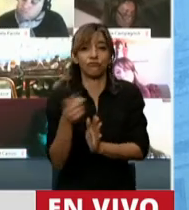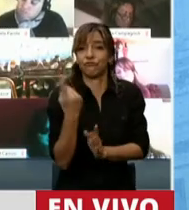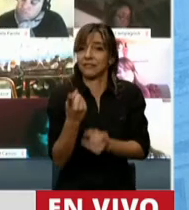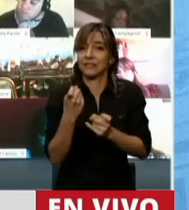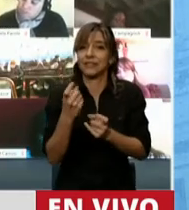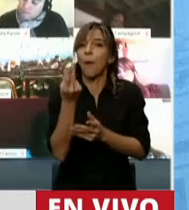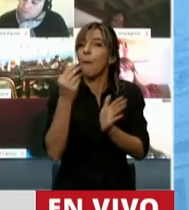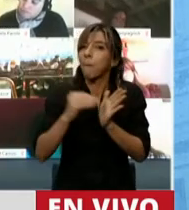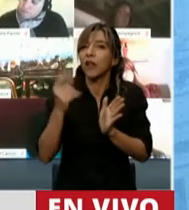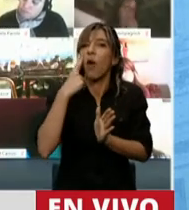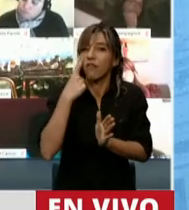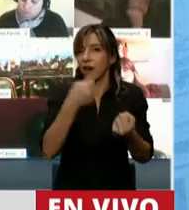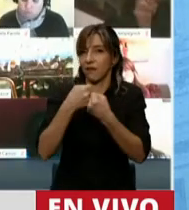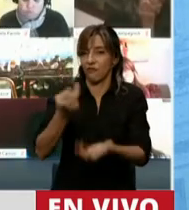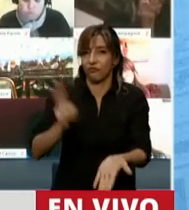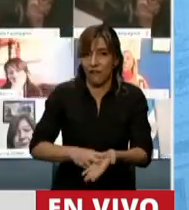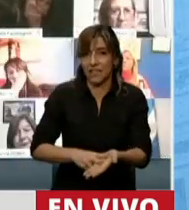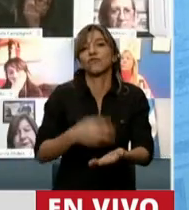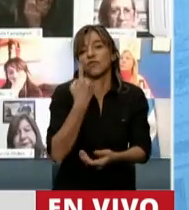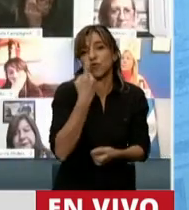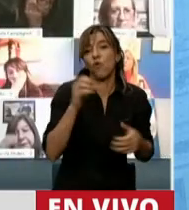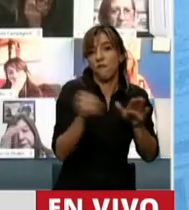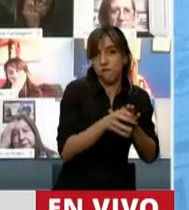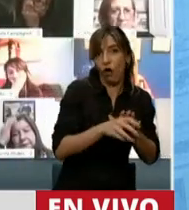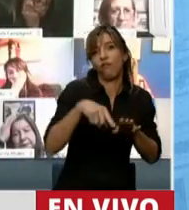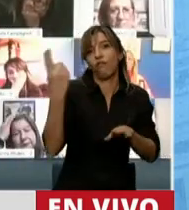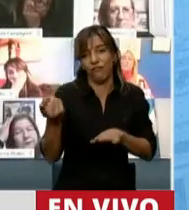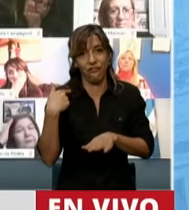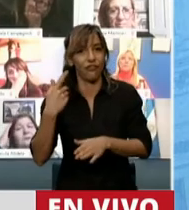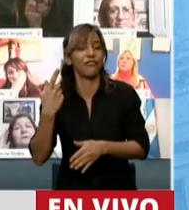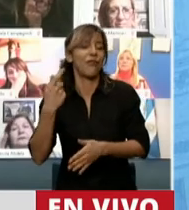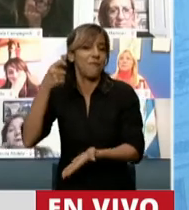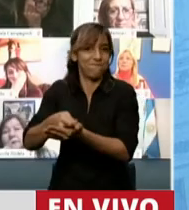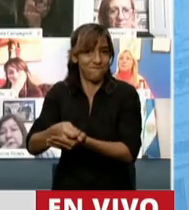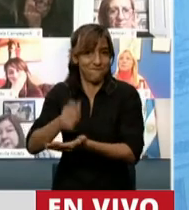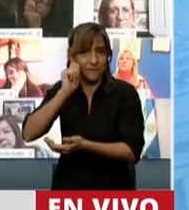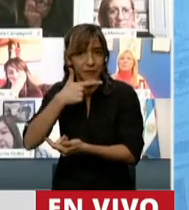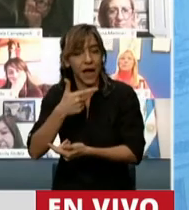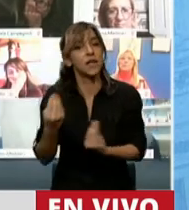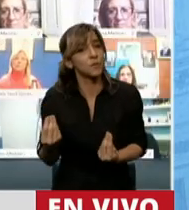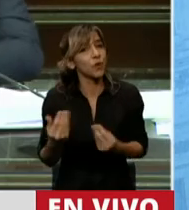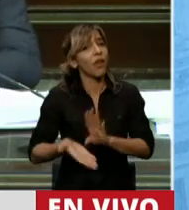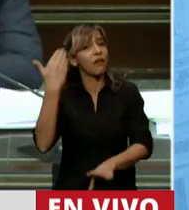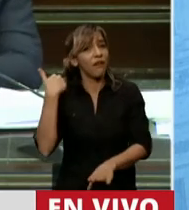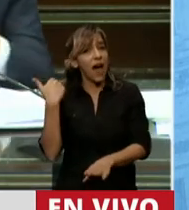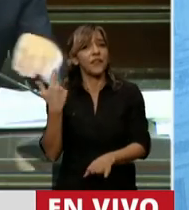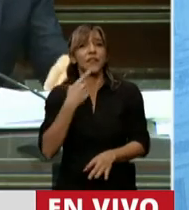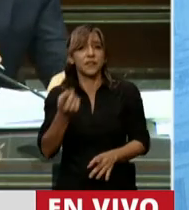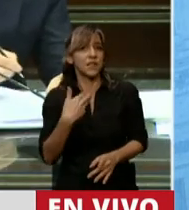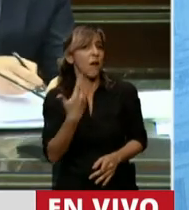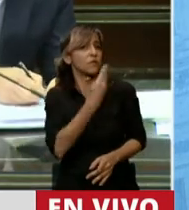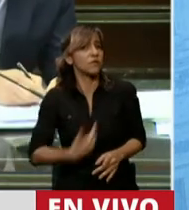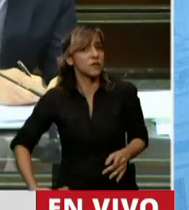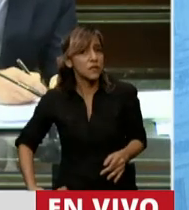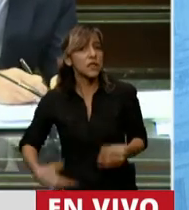porque sobre todas las cosas, ¿saben cuál es lo que se destapa en el último tiempo? Que lo que era muy gravoso para el Estado, para este fondo